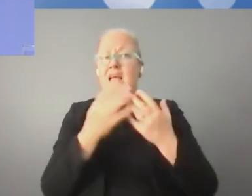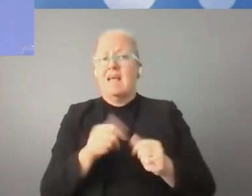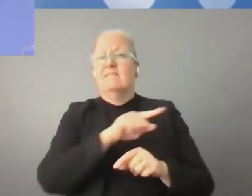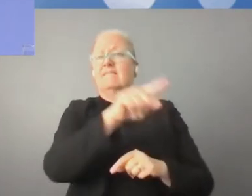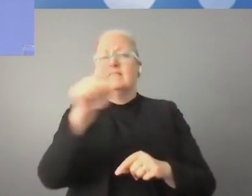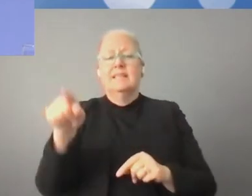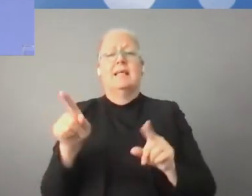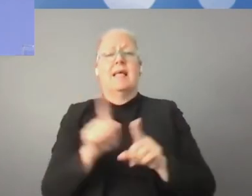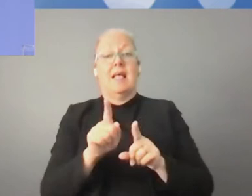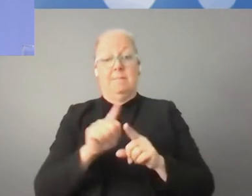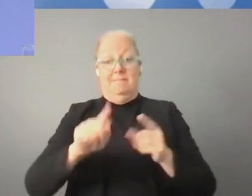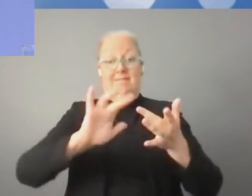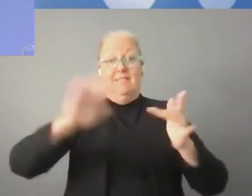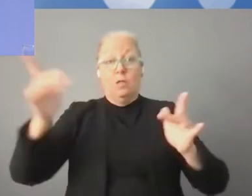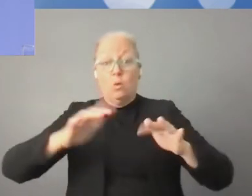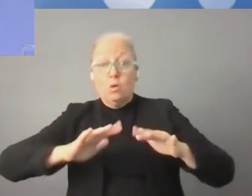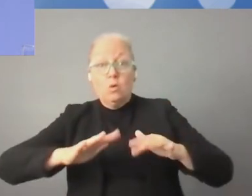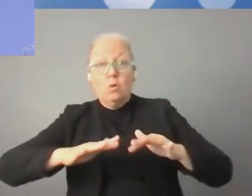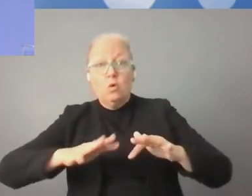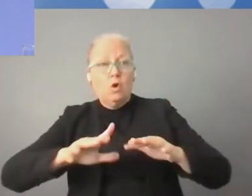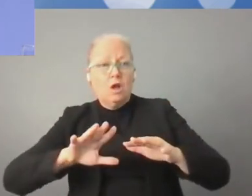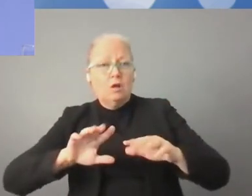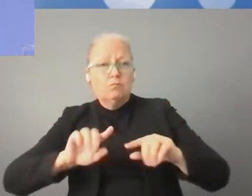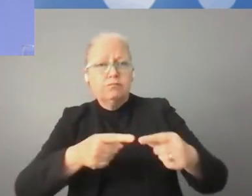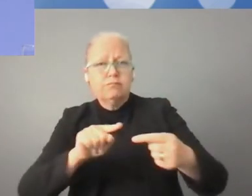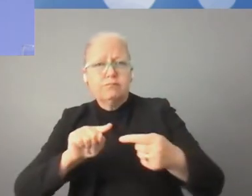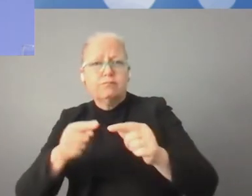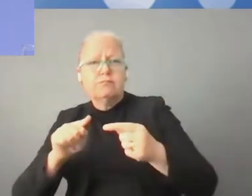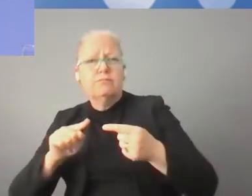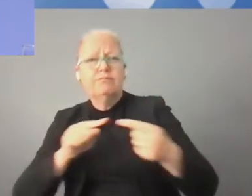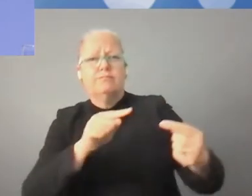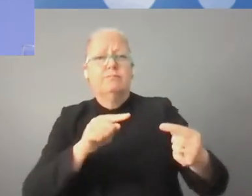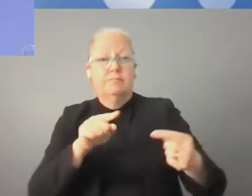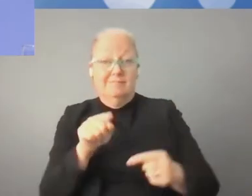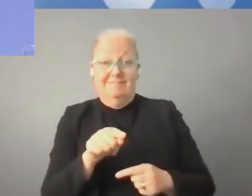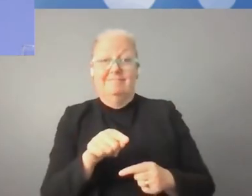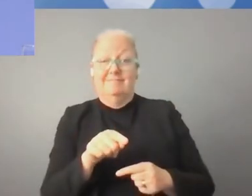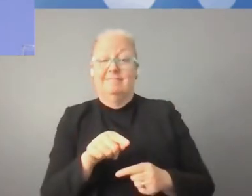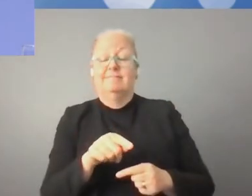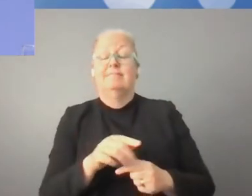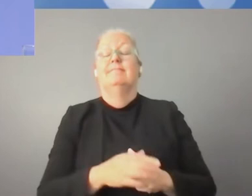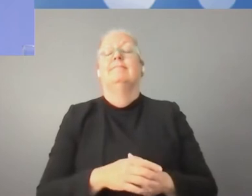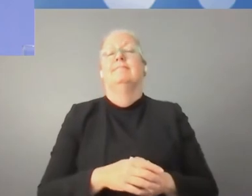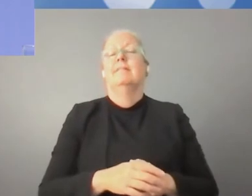que hay que mencionar porque hablamos muy poco de ello, es que hay veces que algunas veces los modelos económicos de algunas empresas